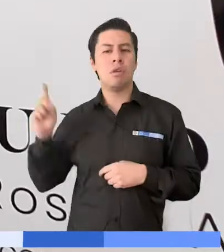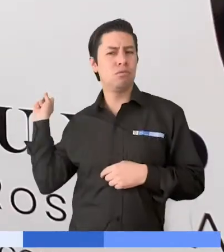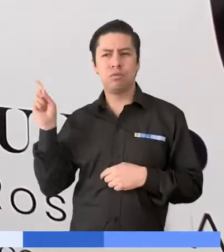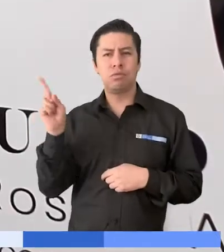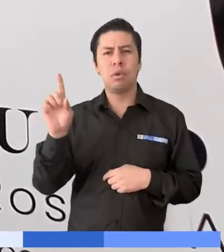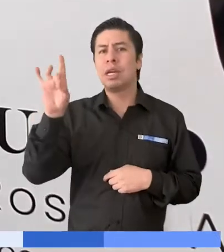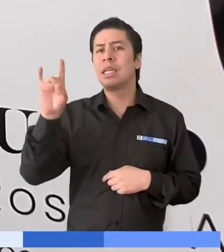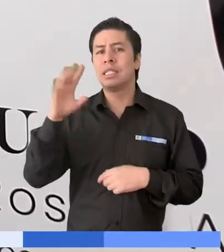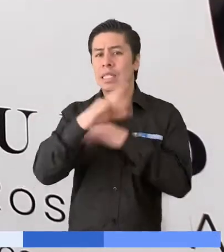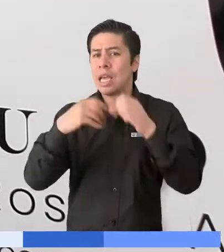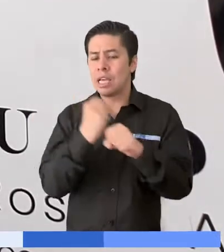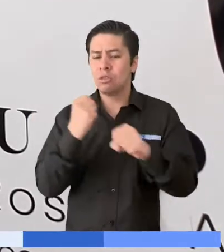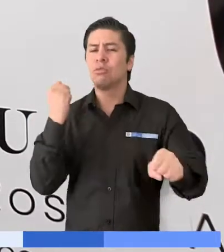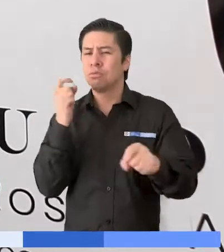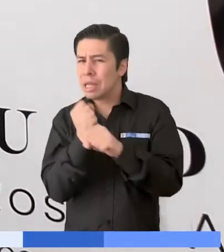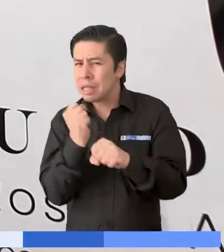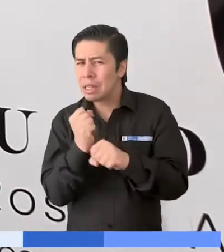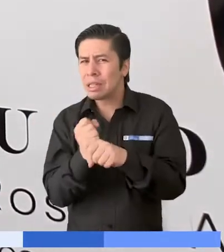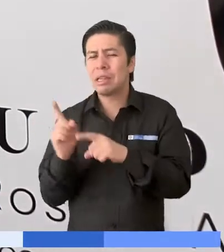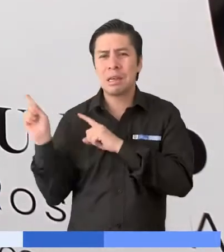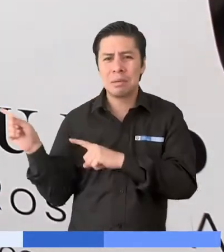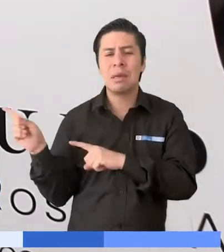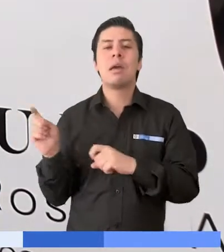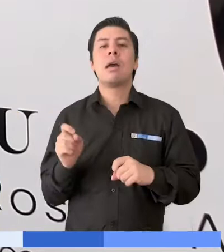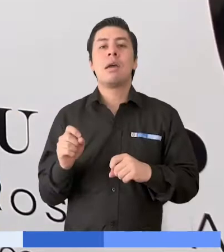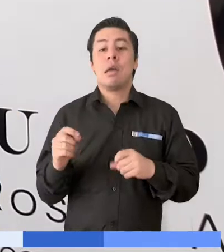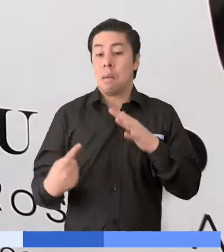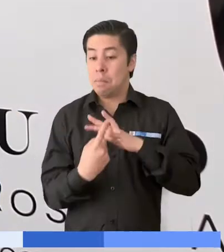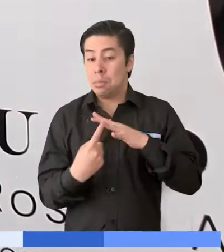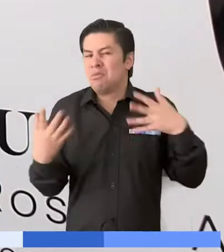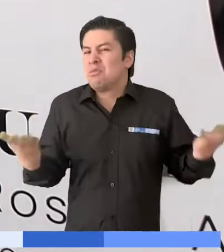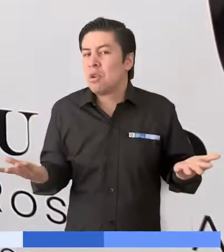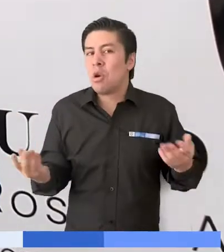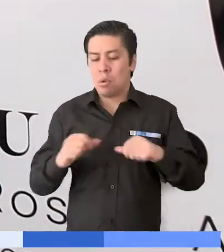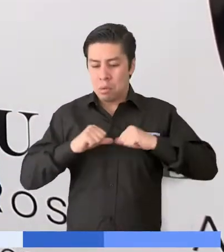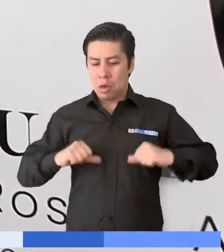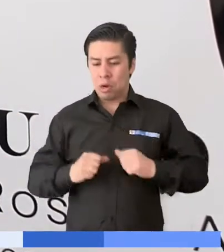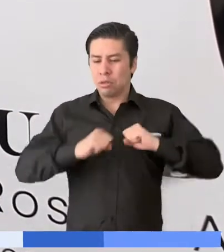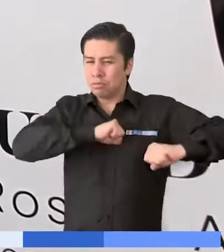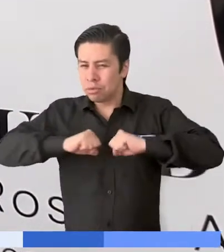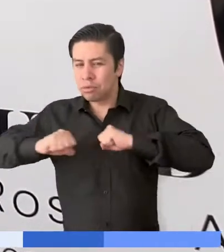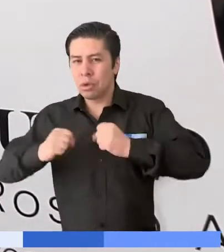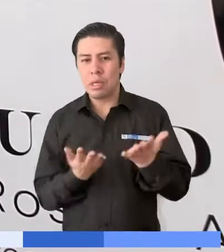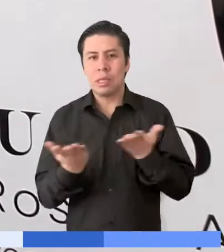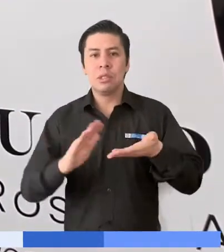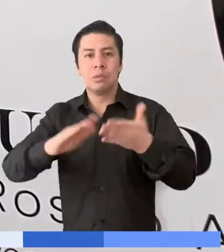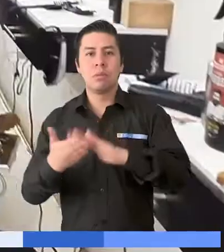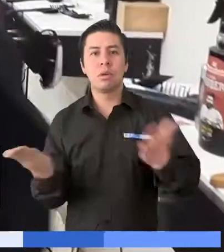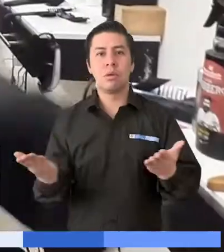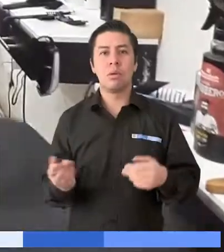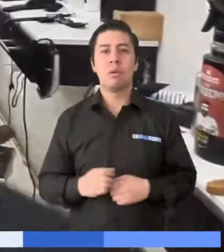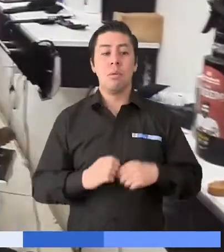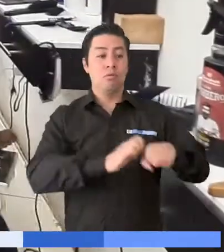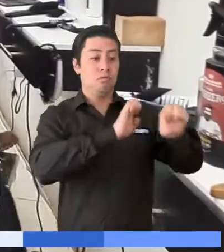Llevamos más de 15 años trabajando y empezamos empíricamente solamente con lo que nos mueve, que es el corazón, es como el servicio a la